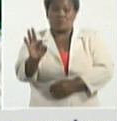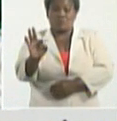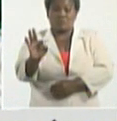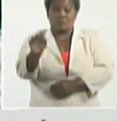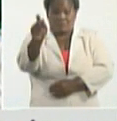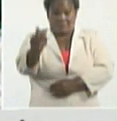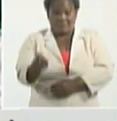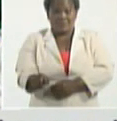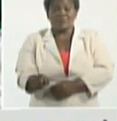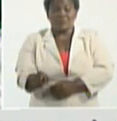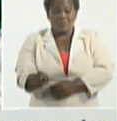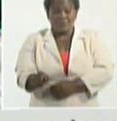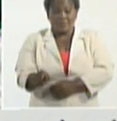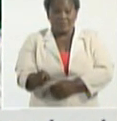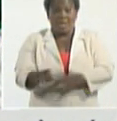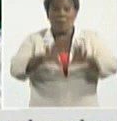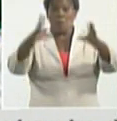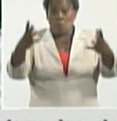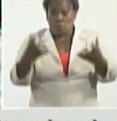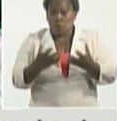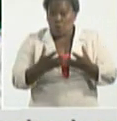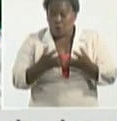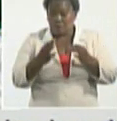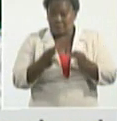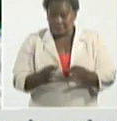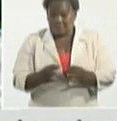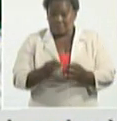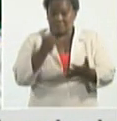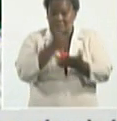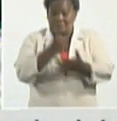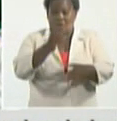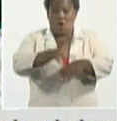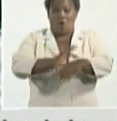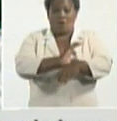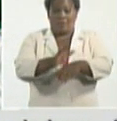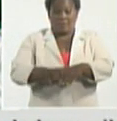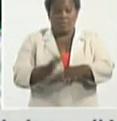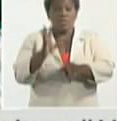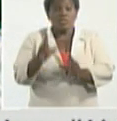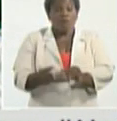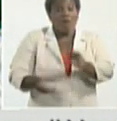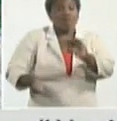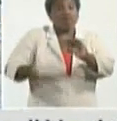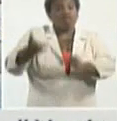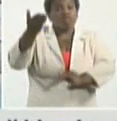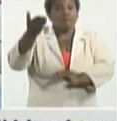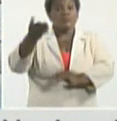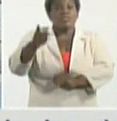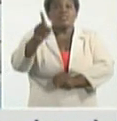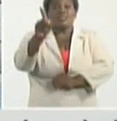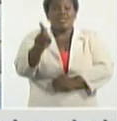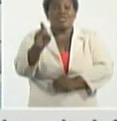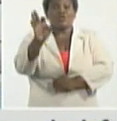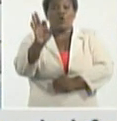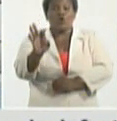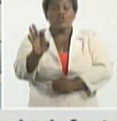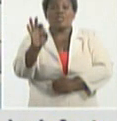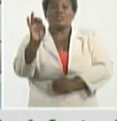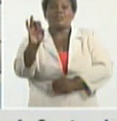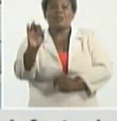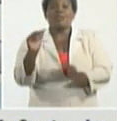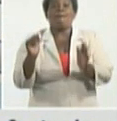pacientes que se diagnosticaron en el mundo pues ya la cifra asciende a 187